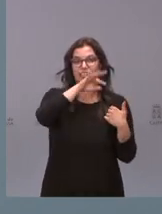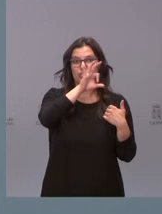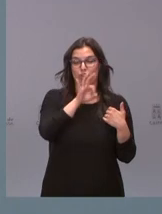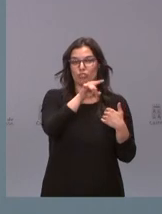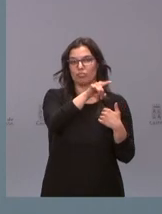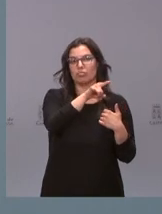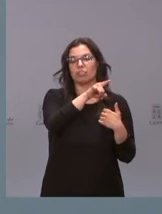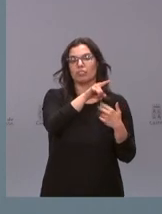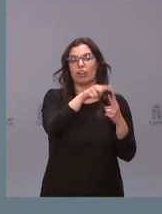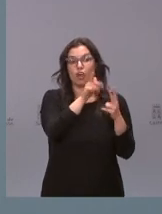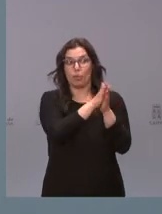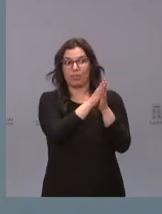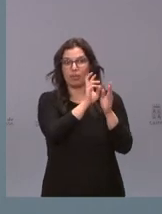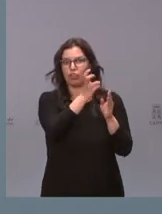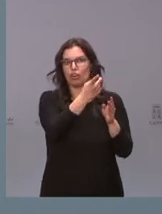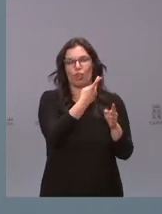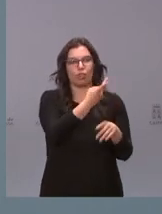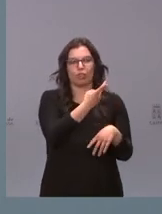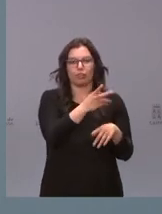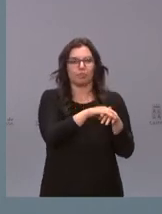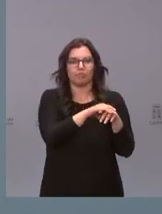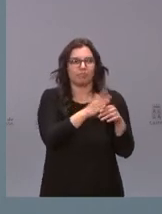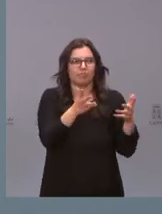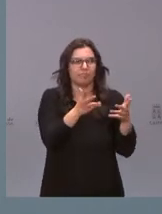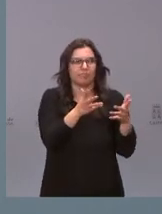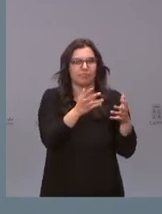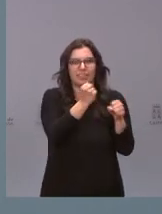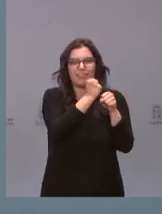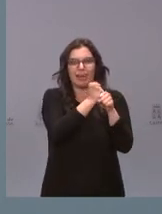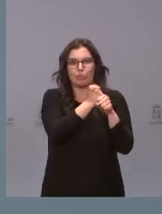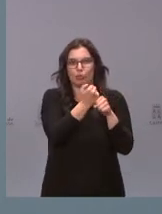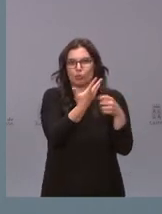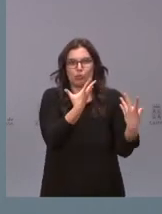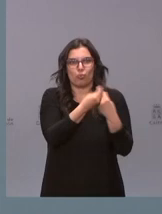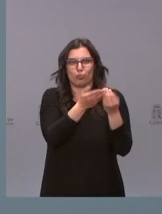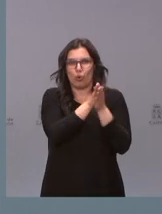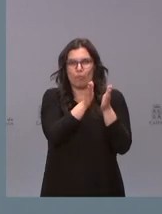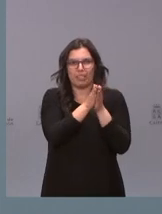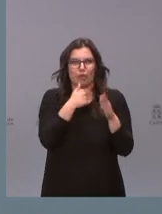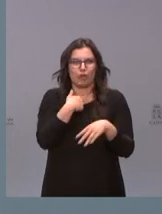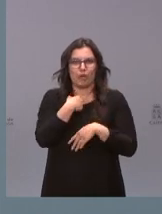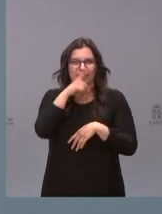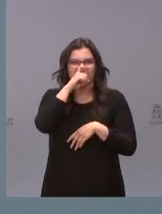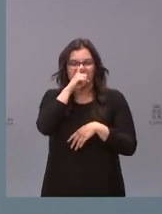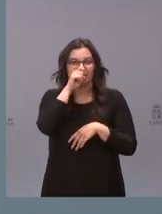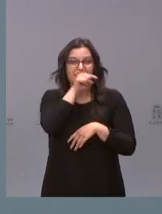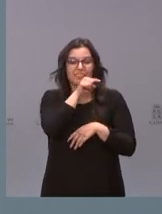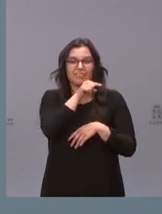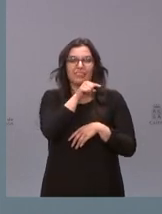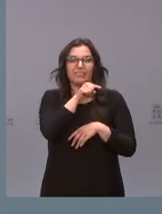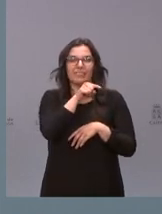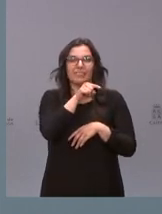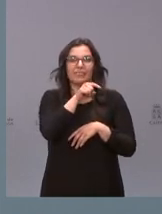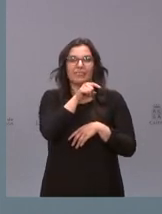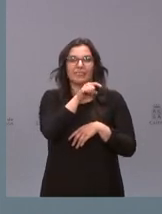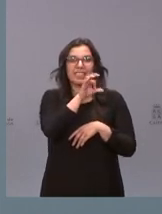son parte de mi vida en el sentido de que los dos trabajaron conmigo y les recuerdo que Eugenio Santos fue quien clonó con sus